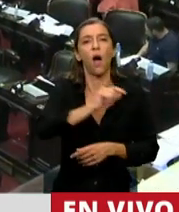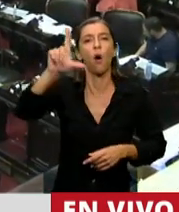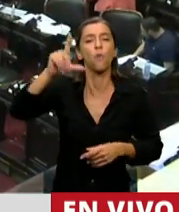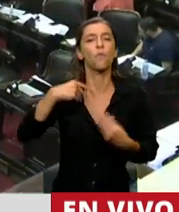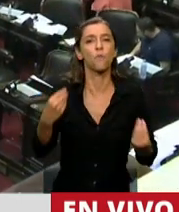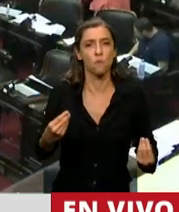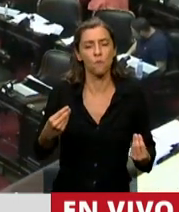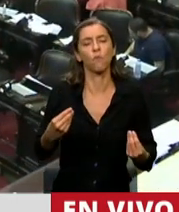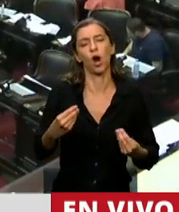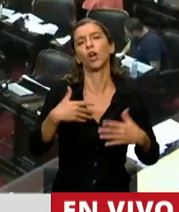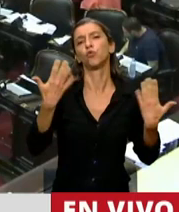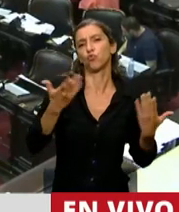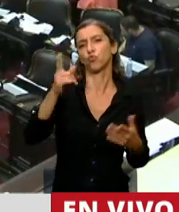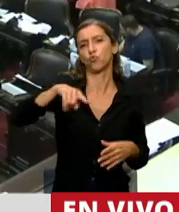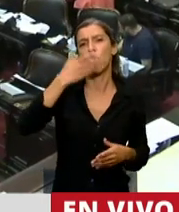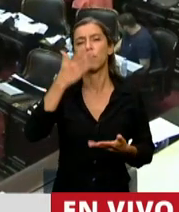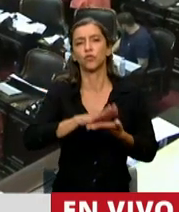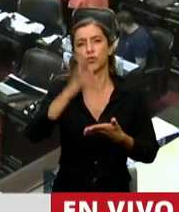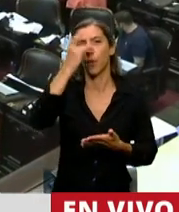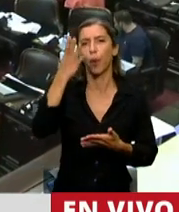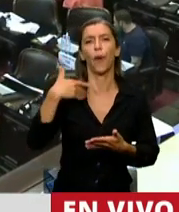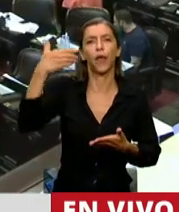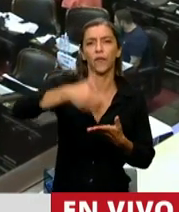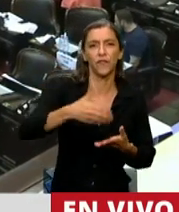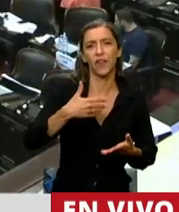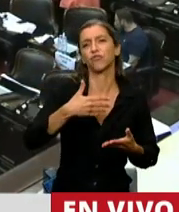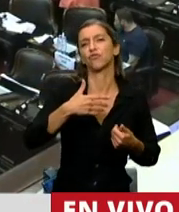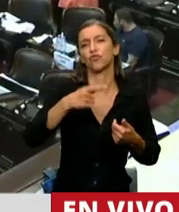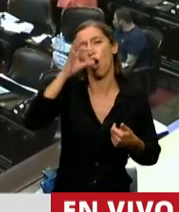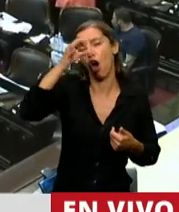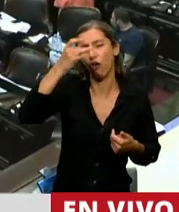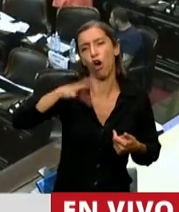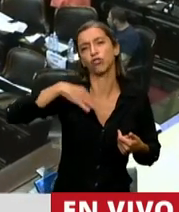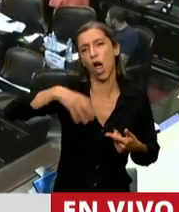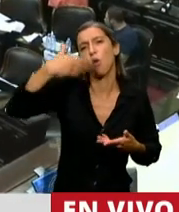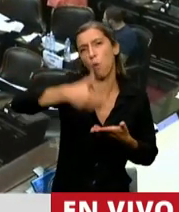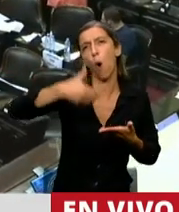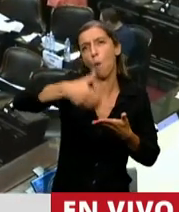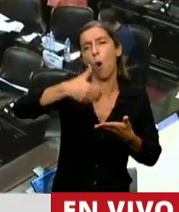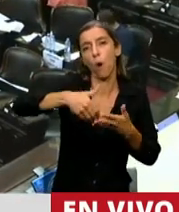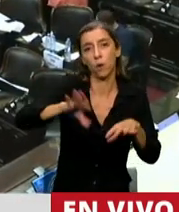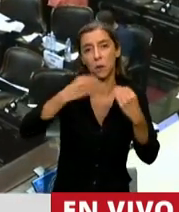años de inversión y gastos, si es gastos, si es inversión, 4%.